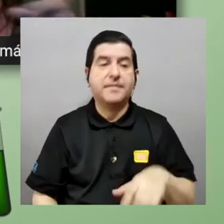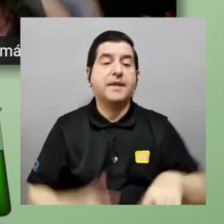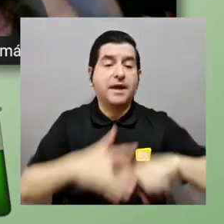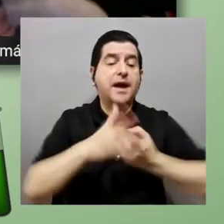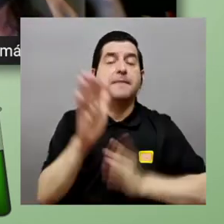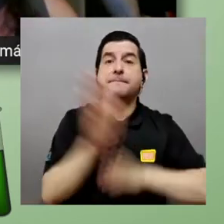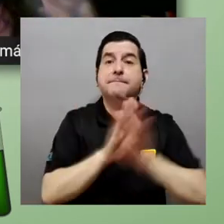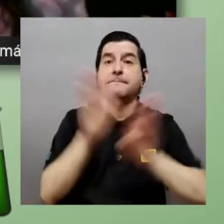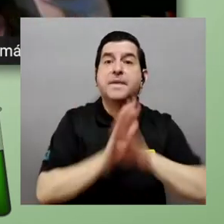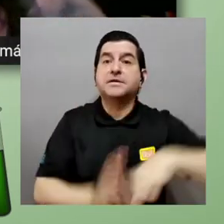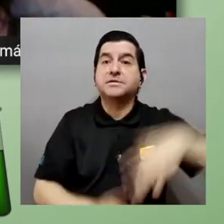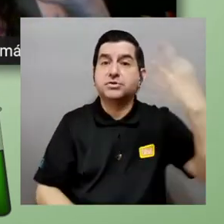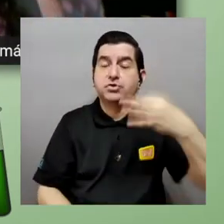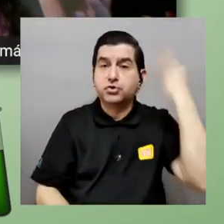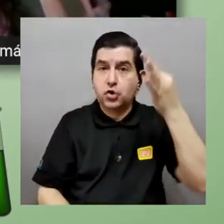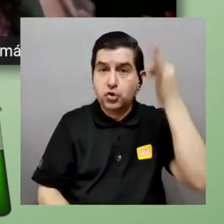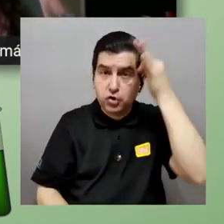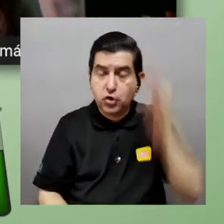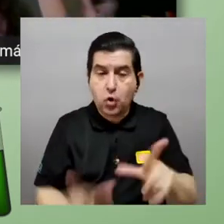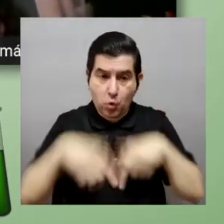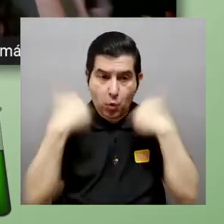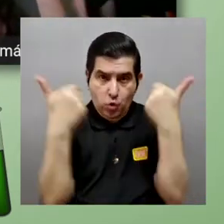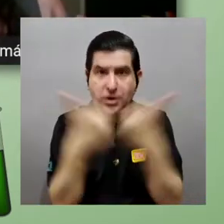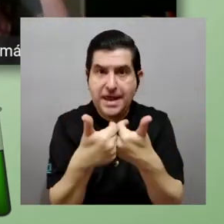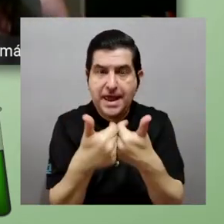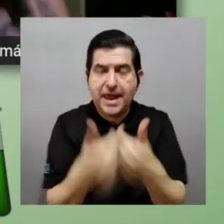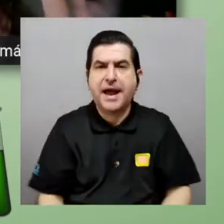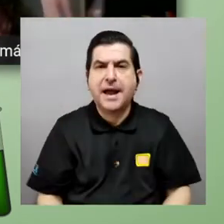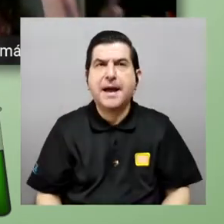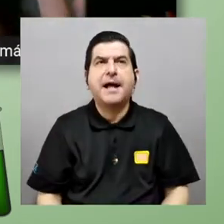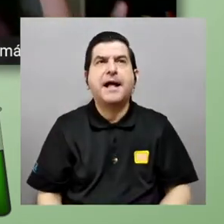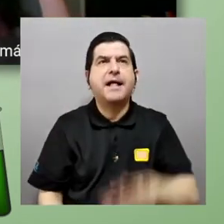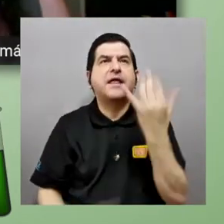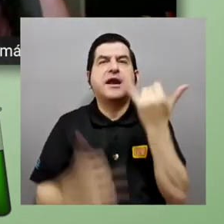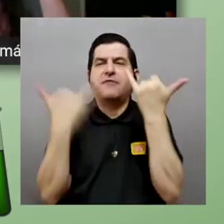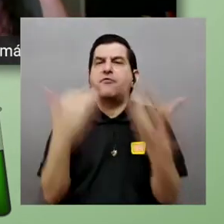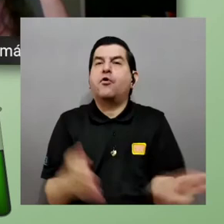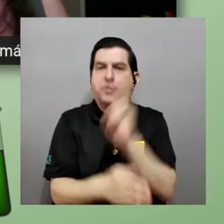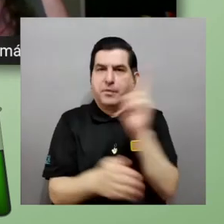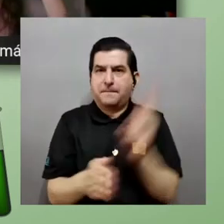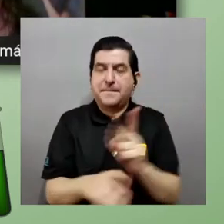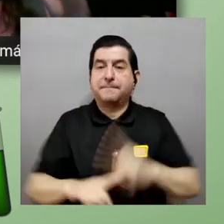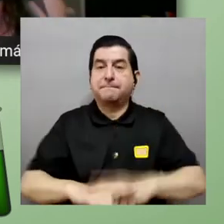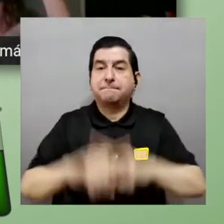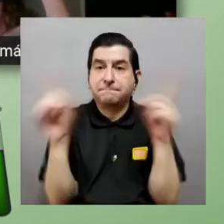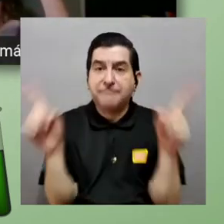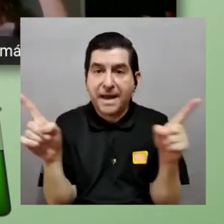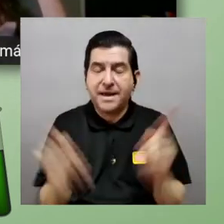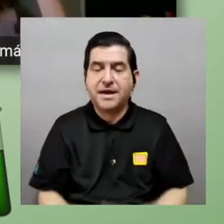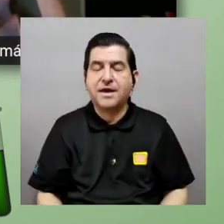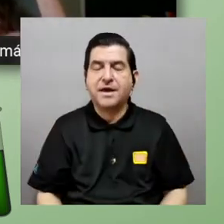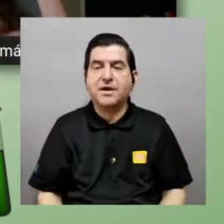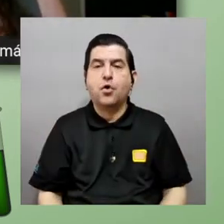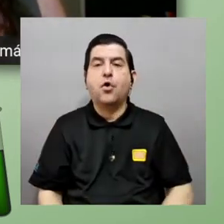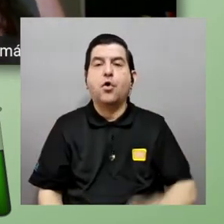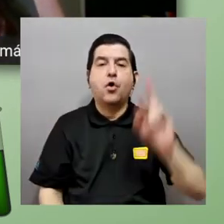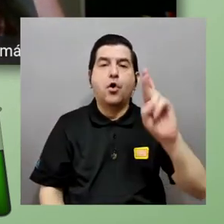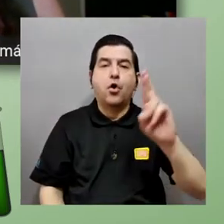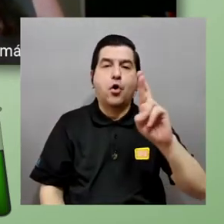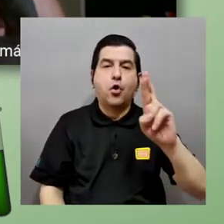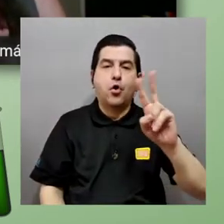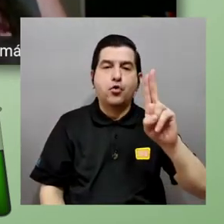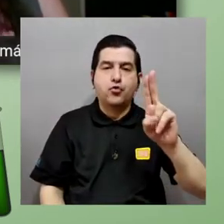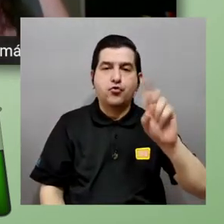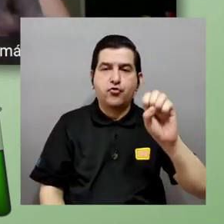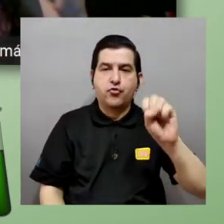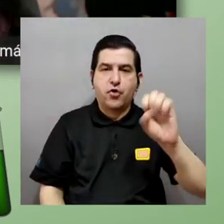esto y ahí se empezó a desarrollar y a formalizar la teoría de conjuntos este con un poco de la forma que lo usamos ahora lo que pasa es que russell se dio